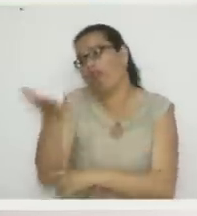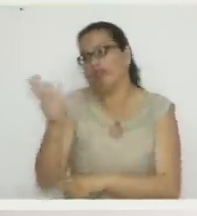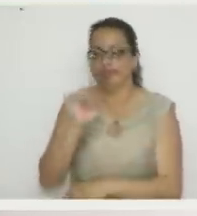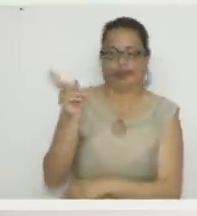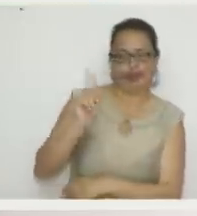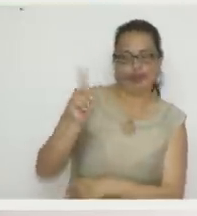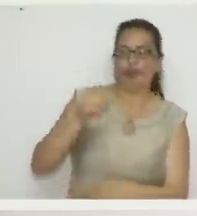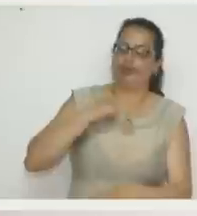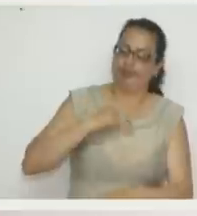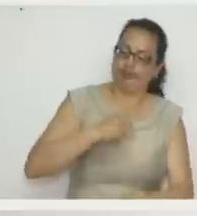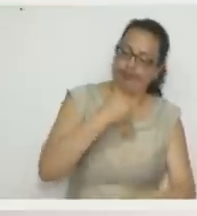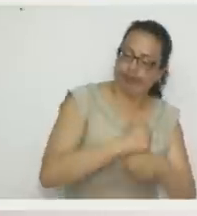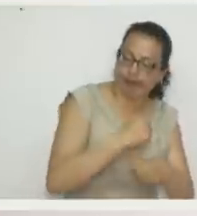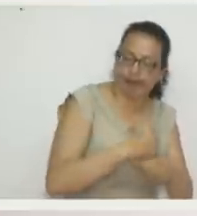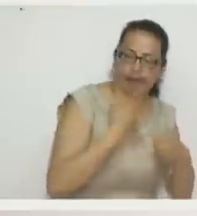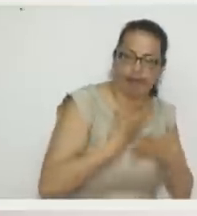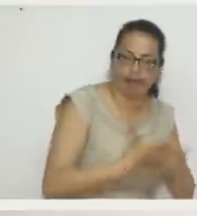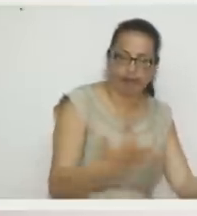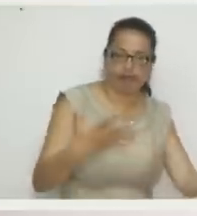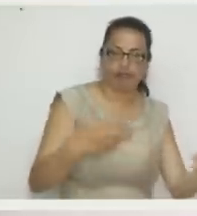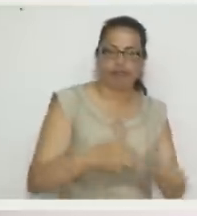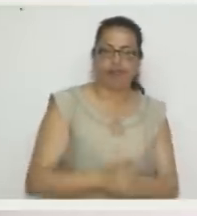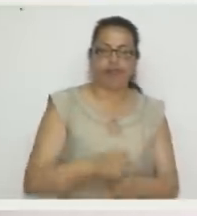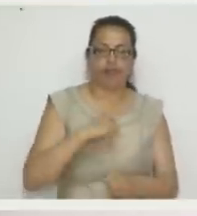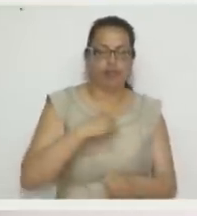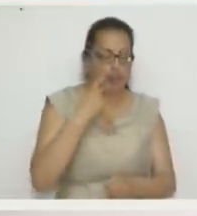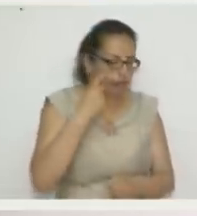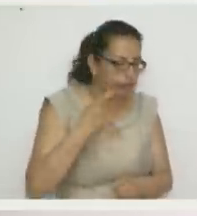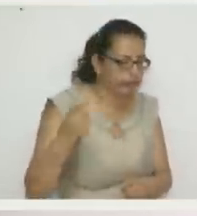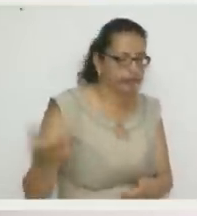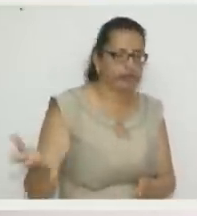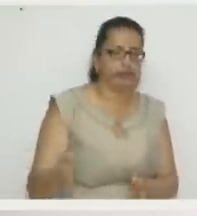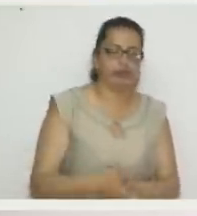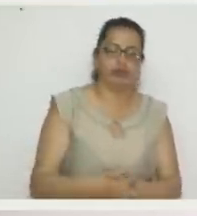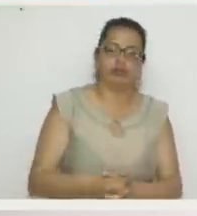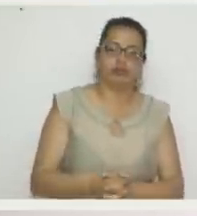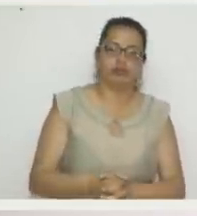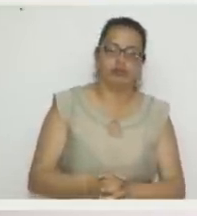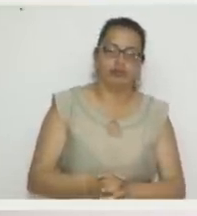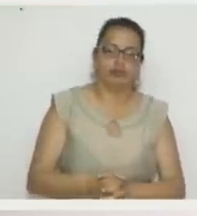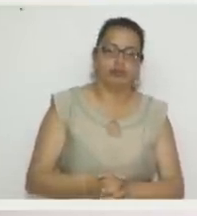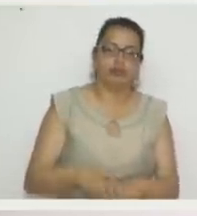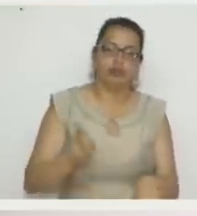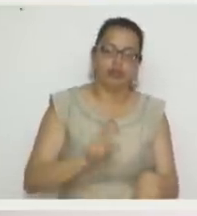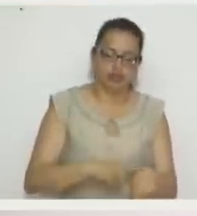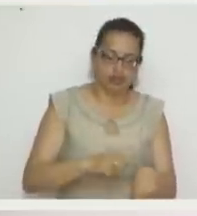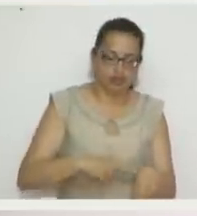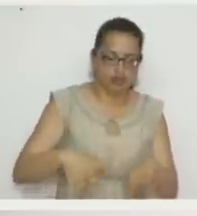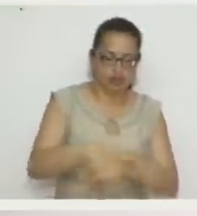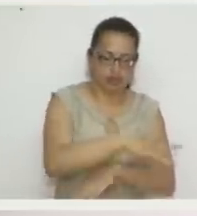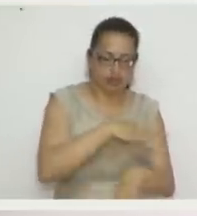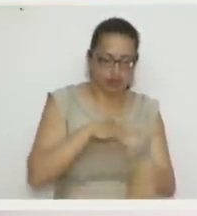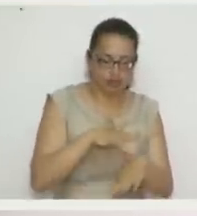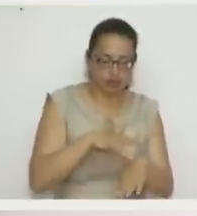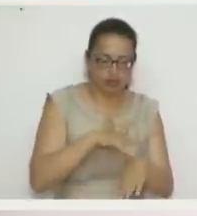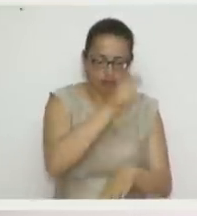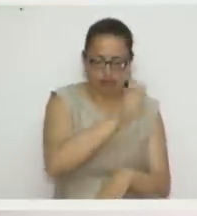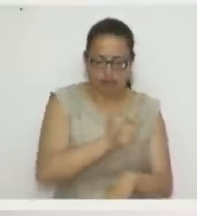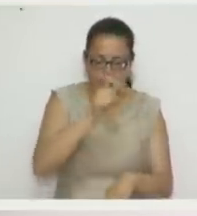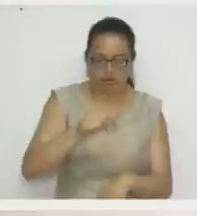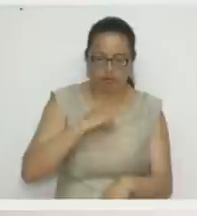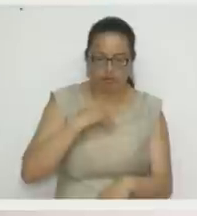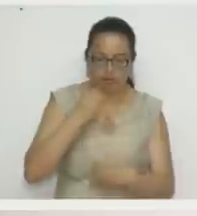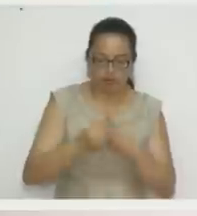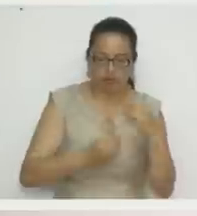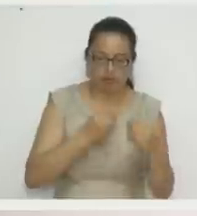no... Ah, no, eso no cae del... Nos toca buscarlas. Y entonces toca... De todos los programas tengo una